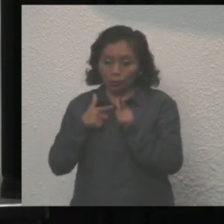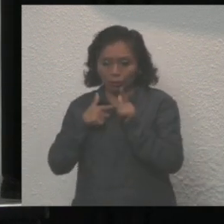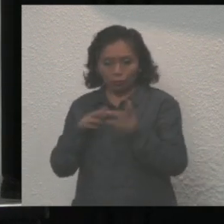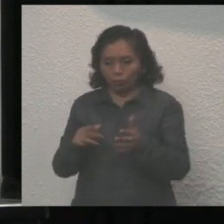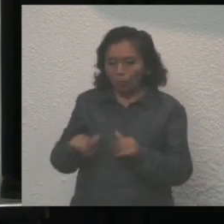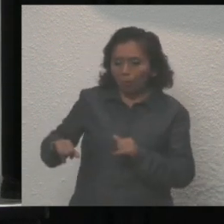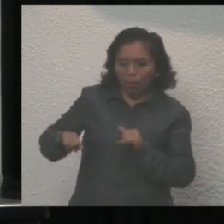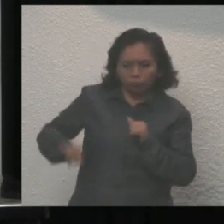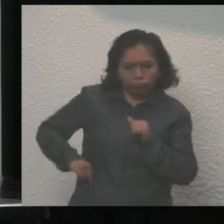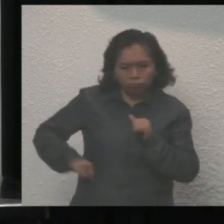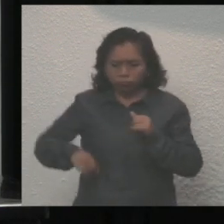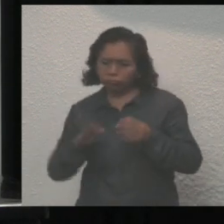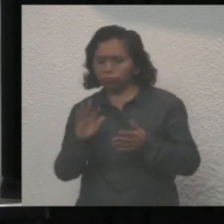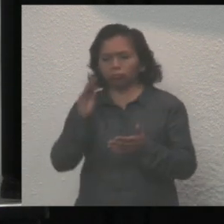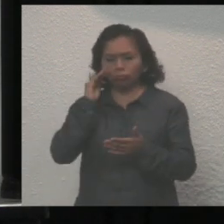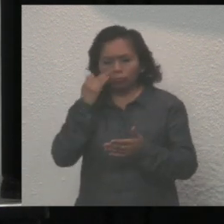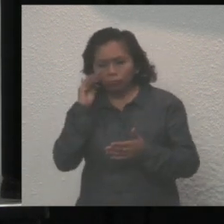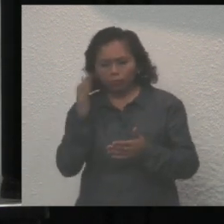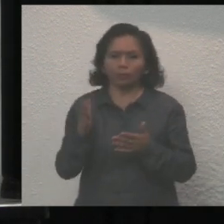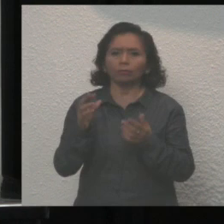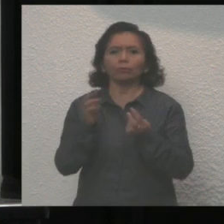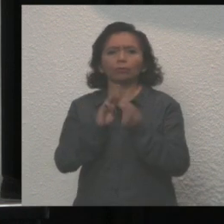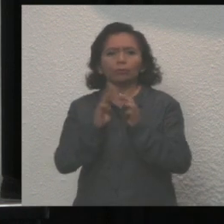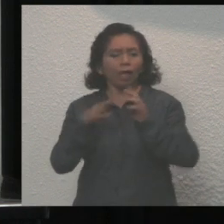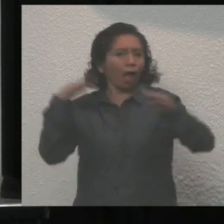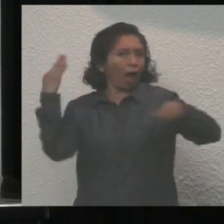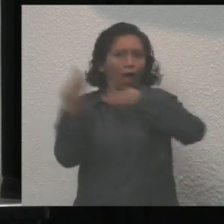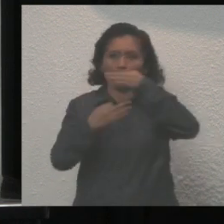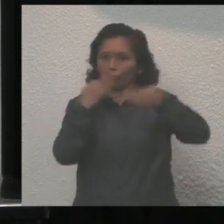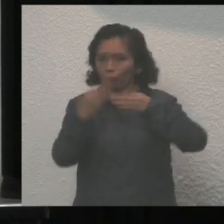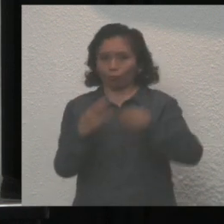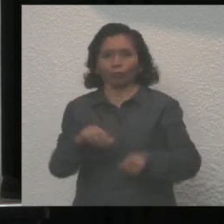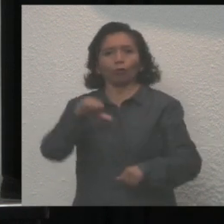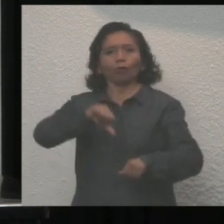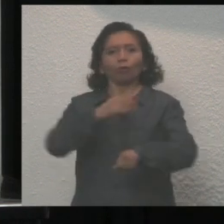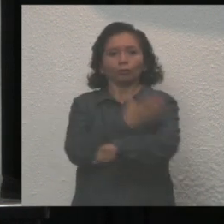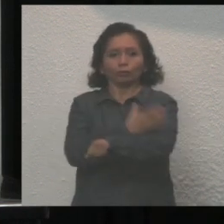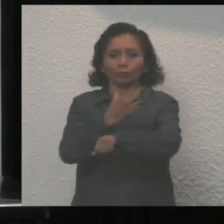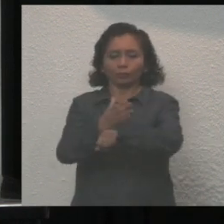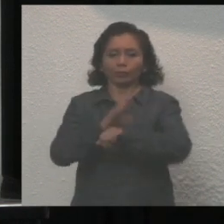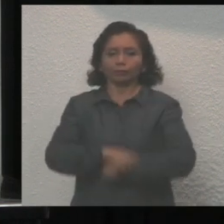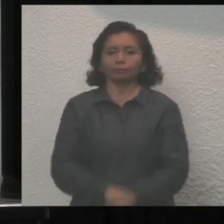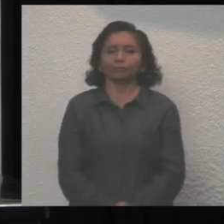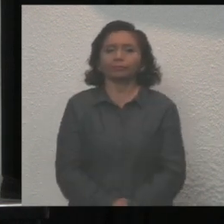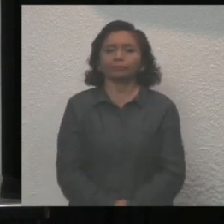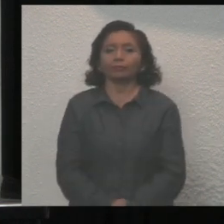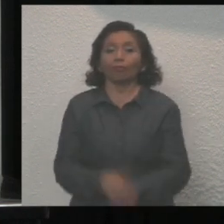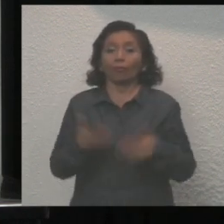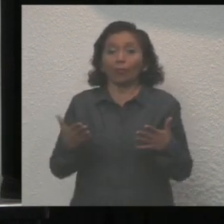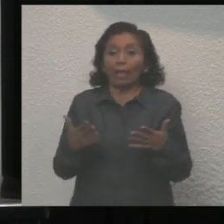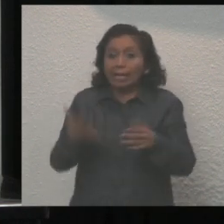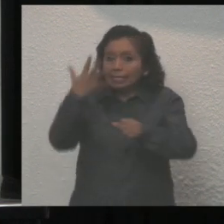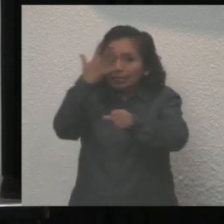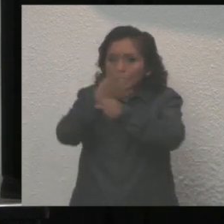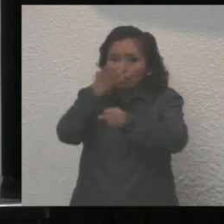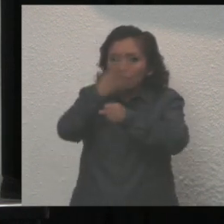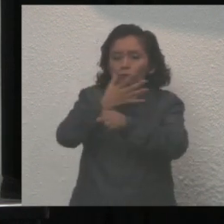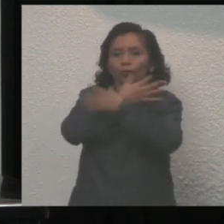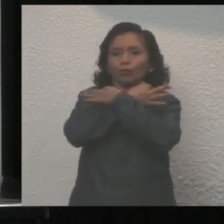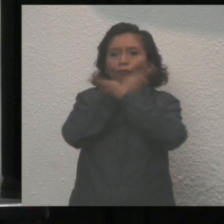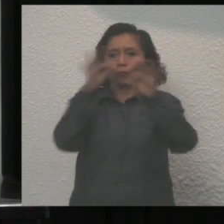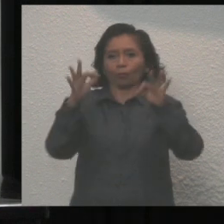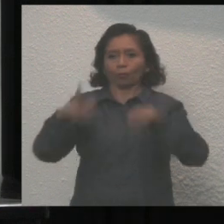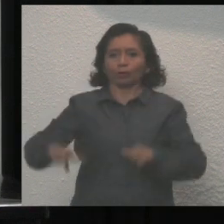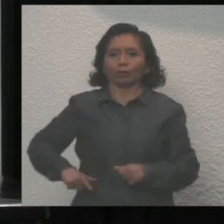electrónicos y redes sociales y a todos los que nos acompañan. En el marco de la entrega del quinto informe de gobierno